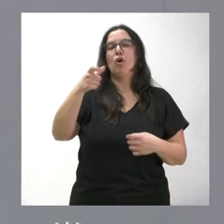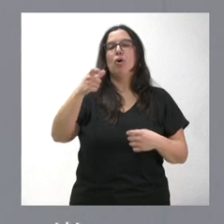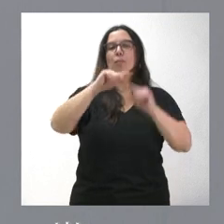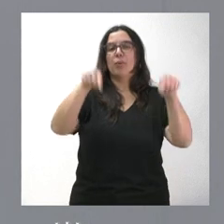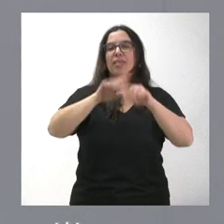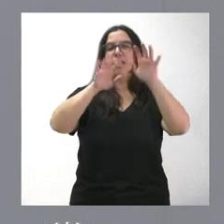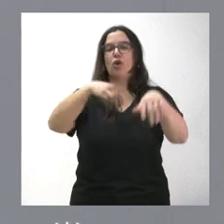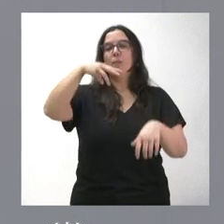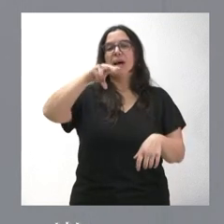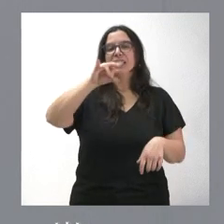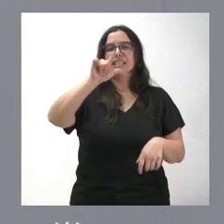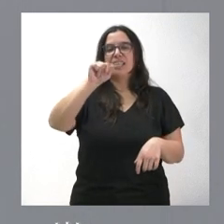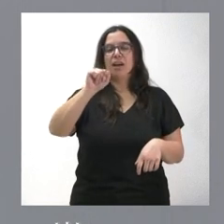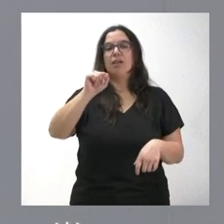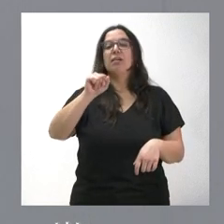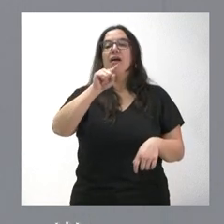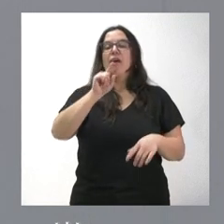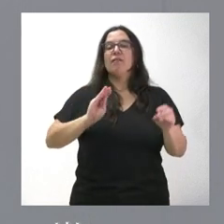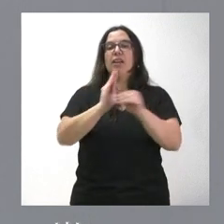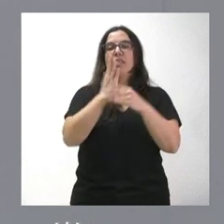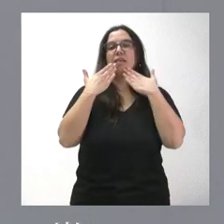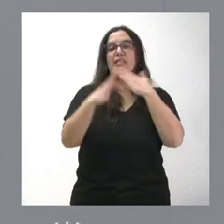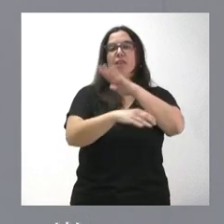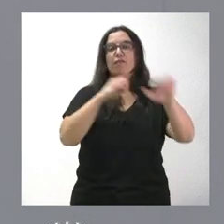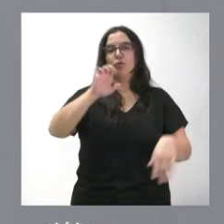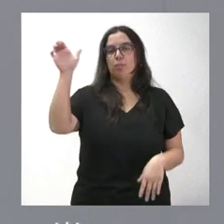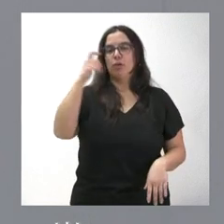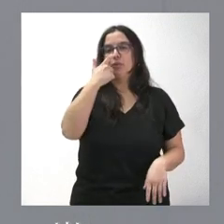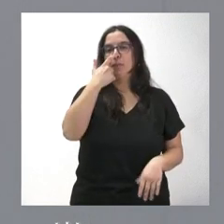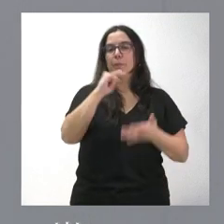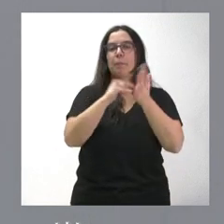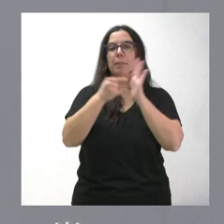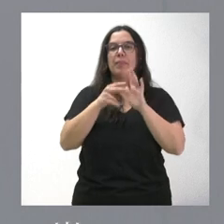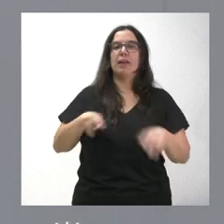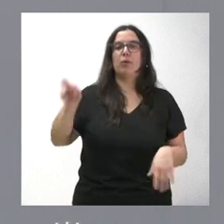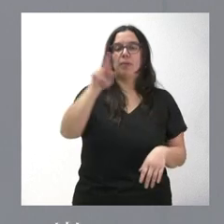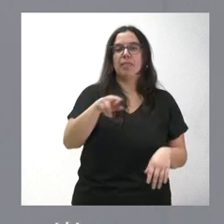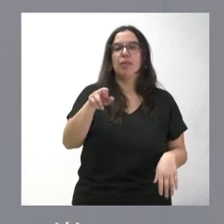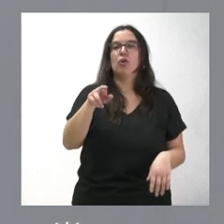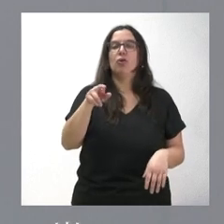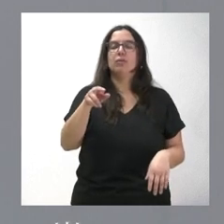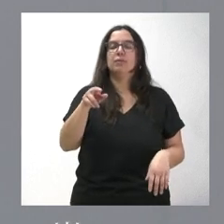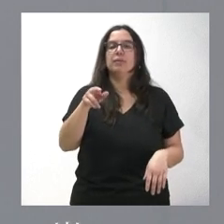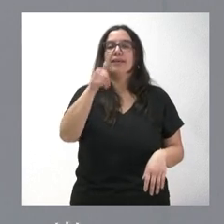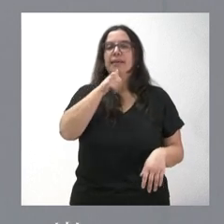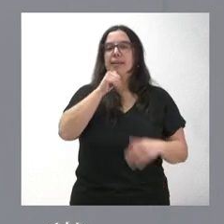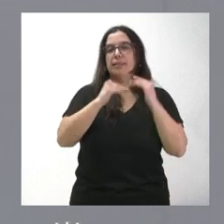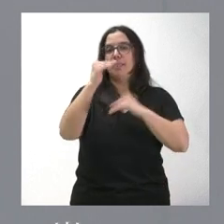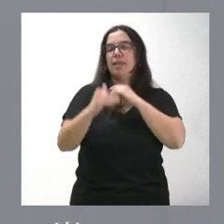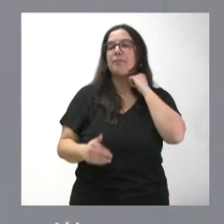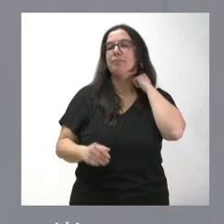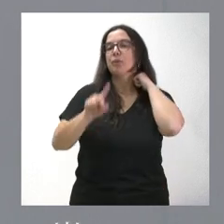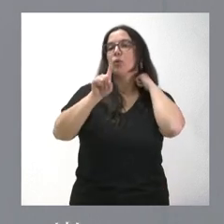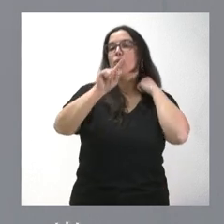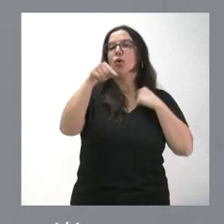provincia de León. Se financian con fondos europeos del plan de recuperación y resiliencia. 1